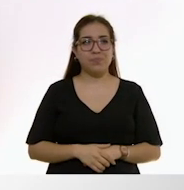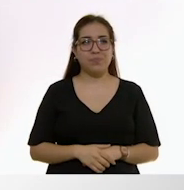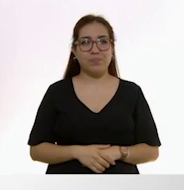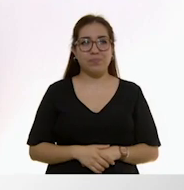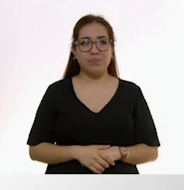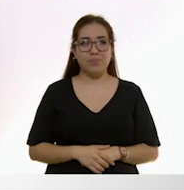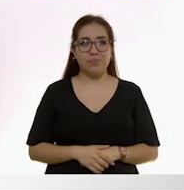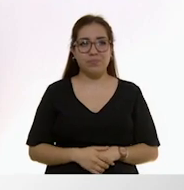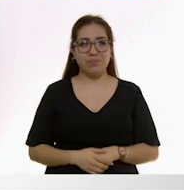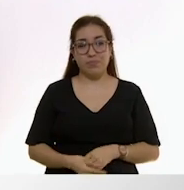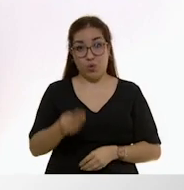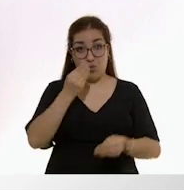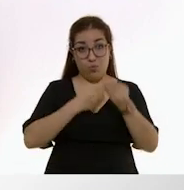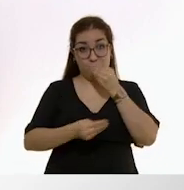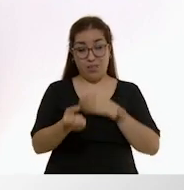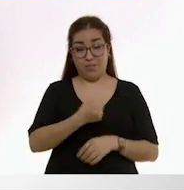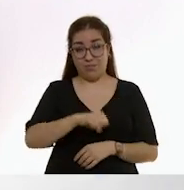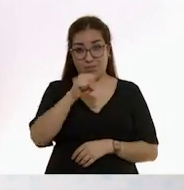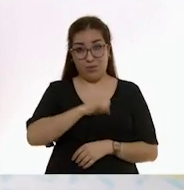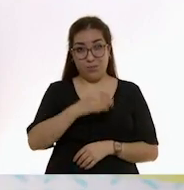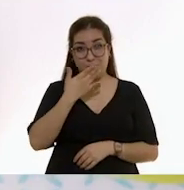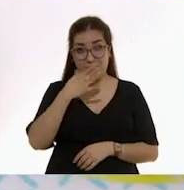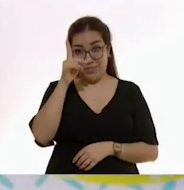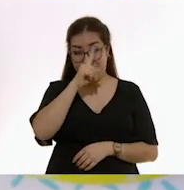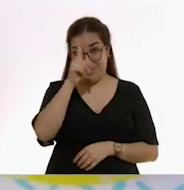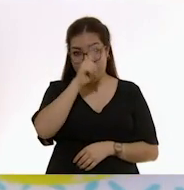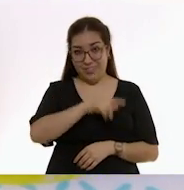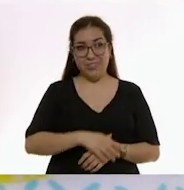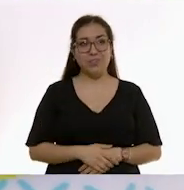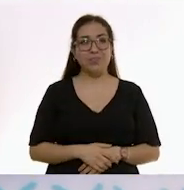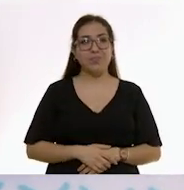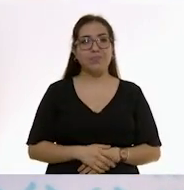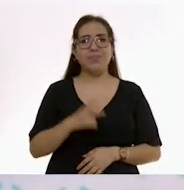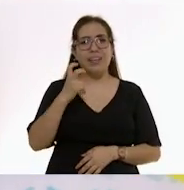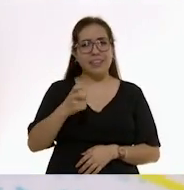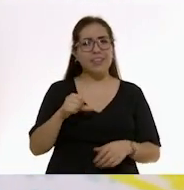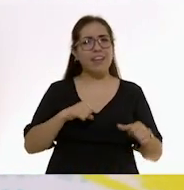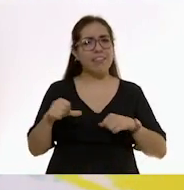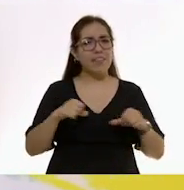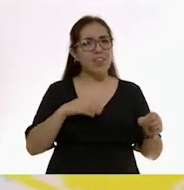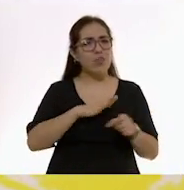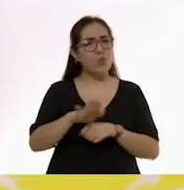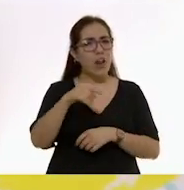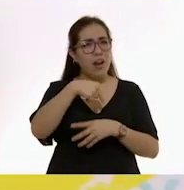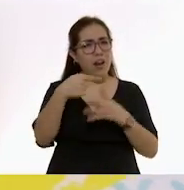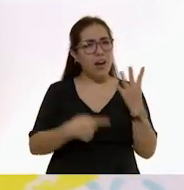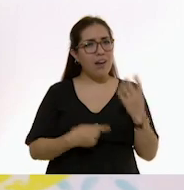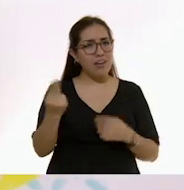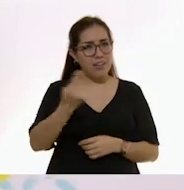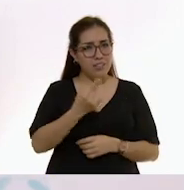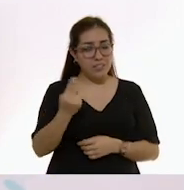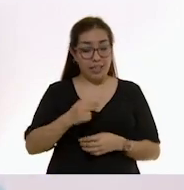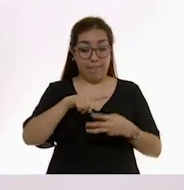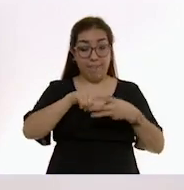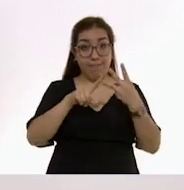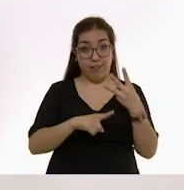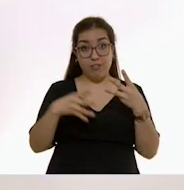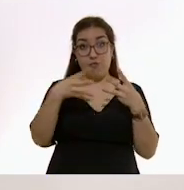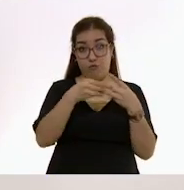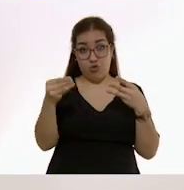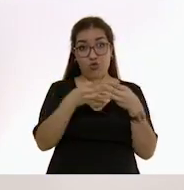los consejos de nutrición. Para completar esta actividad, necesitarás tres frutas.